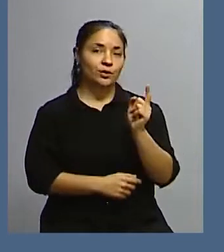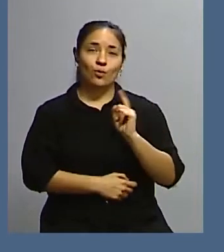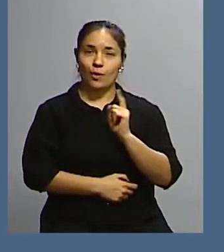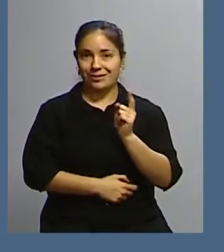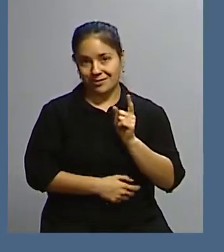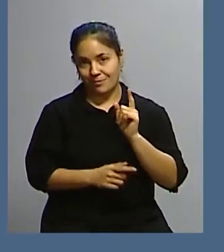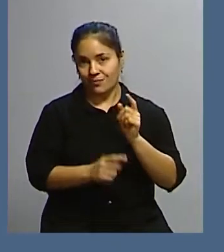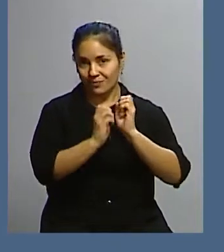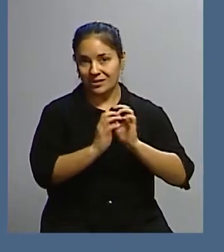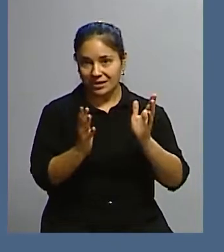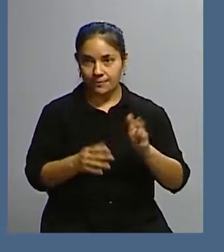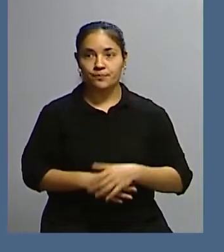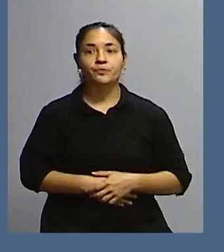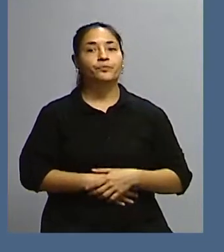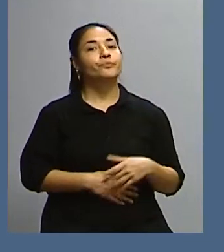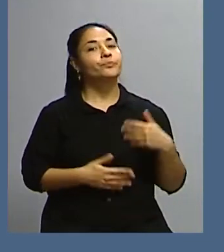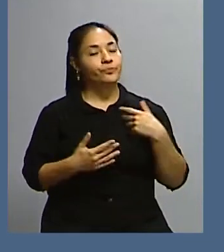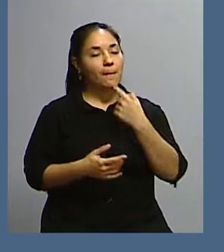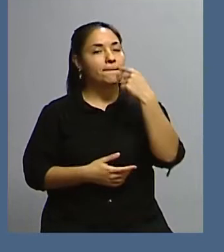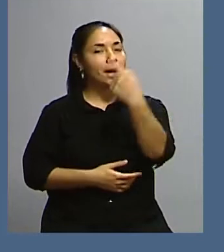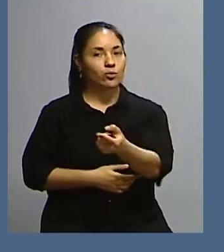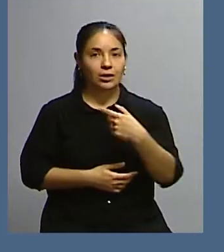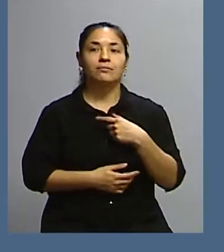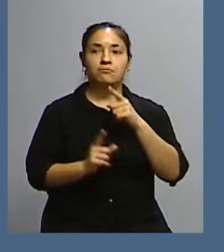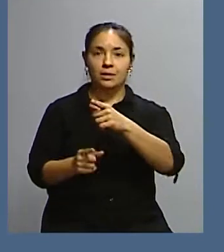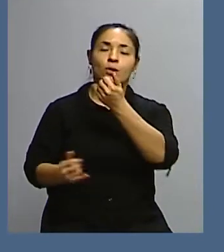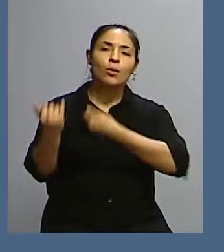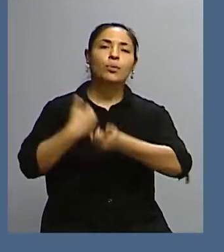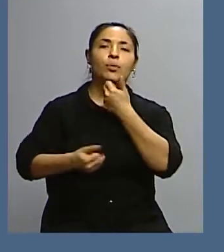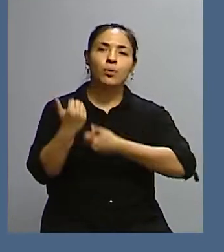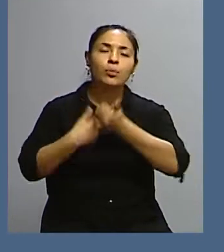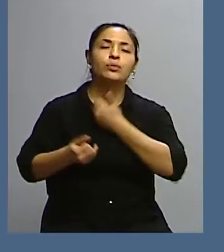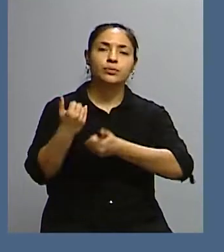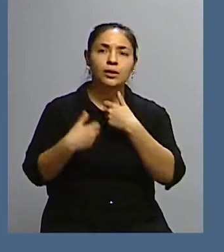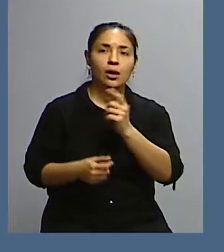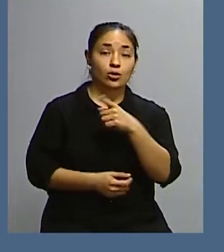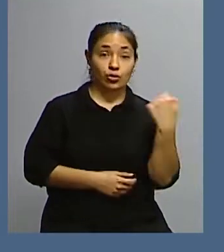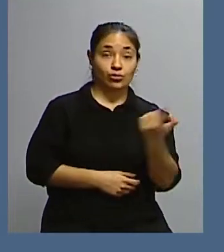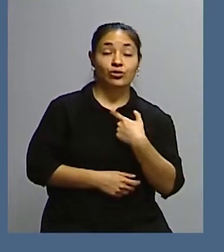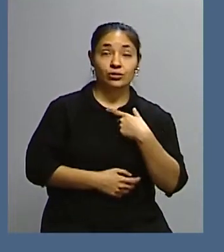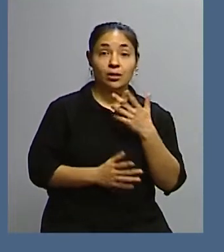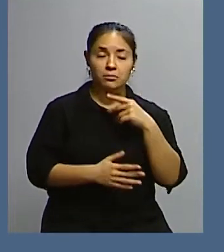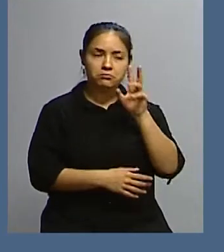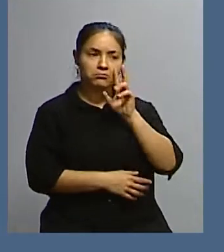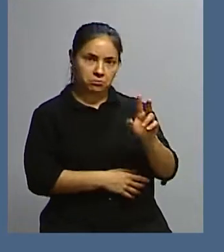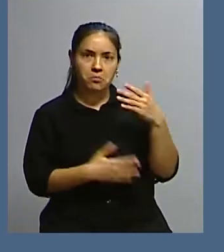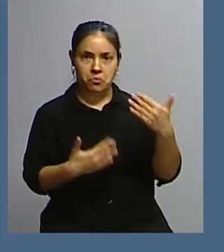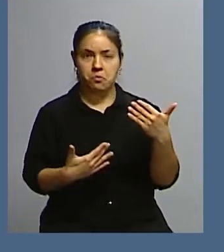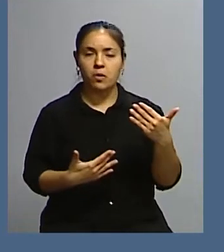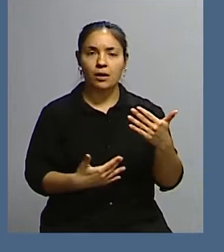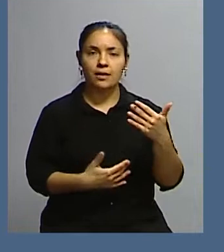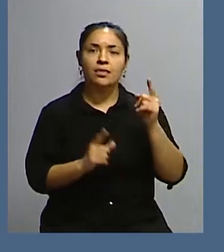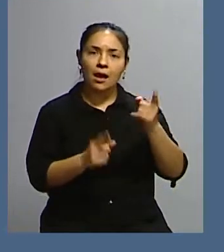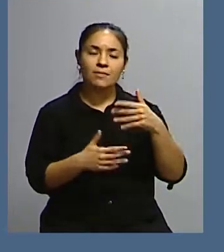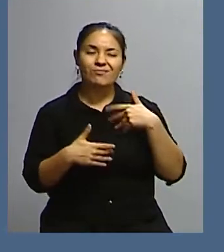comenzar. Le quería preguntar, Ana María, a partir de esto que usted acaba de graficar y que nosotros tuvimos la oportunidad de ver, incluso de